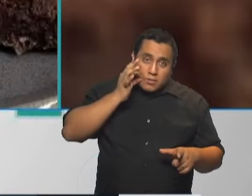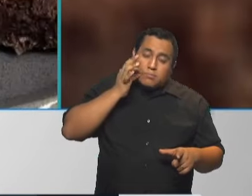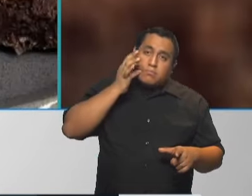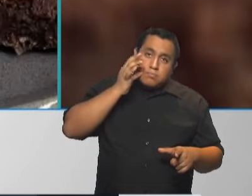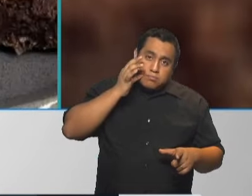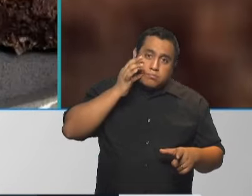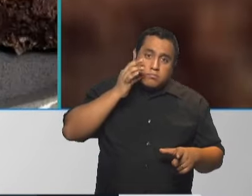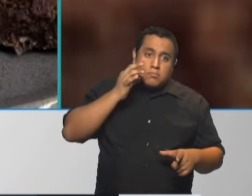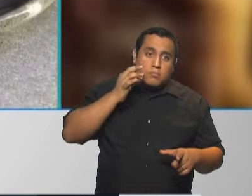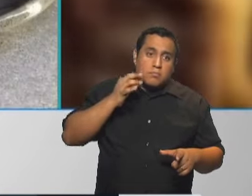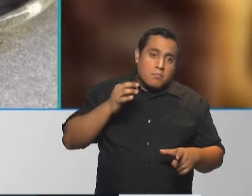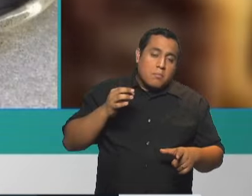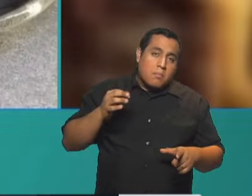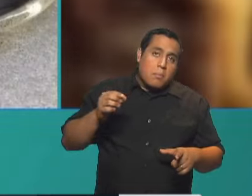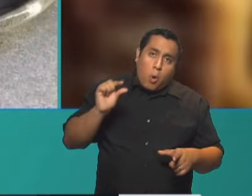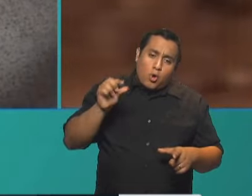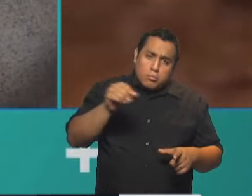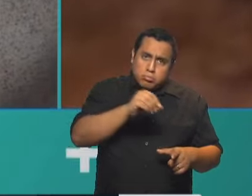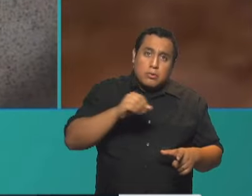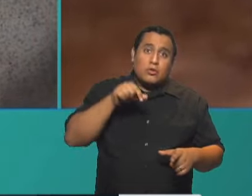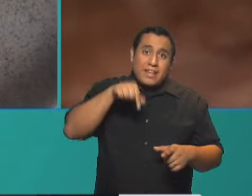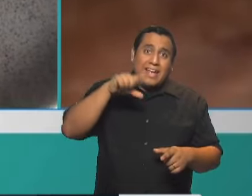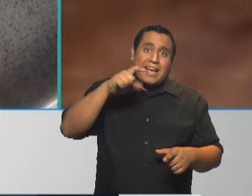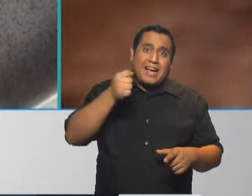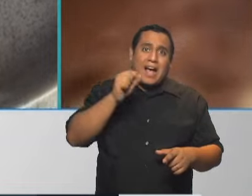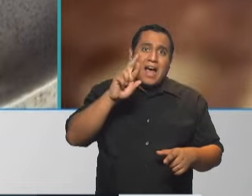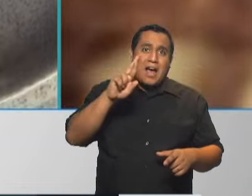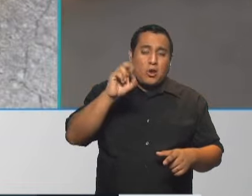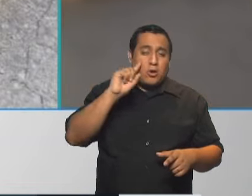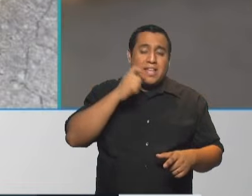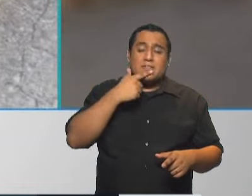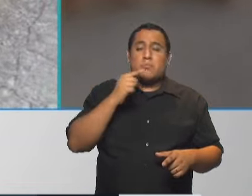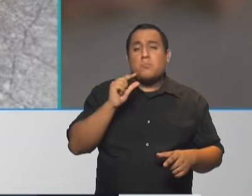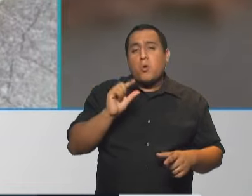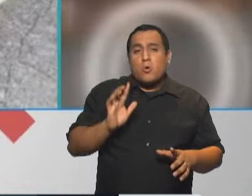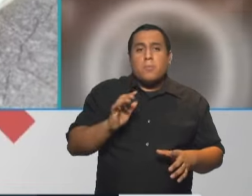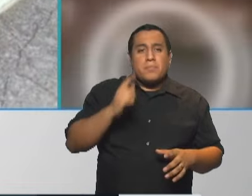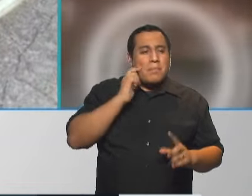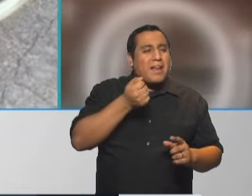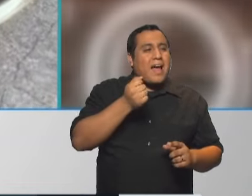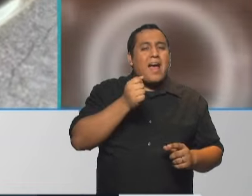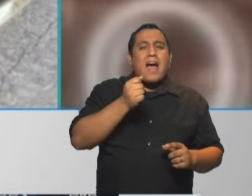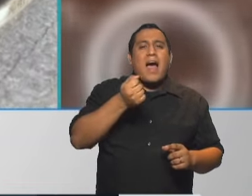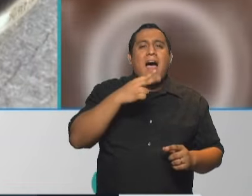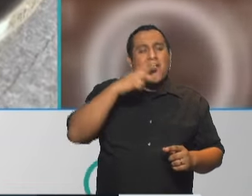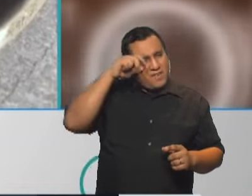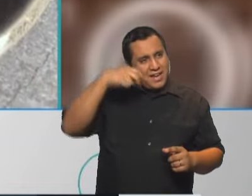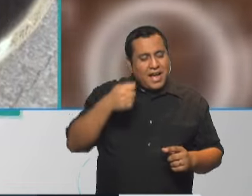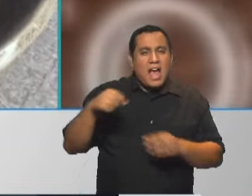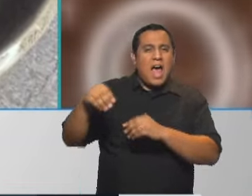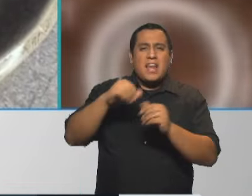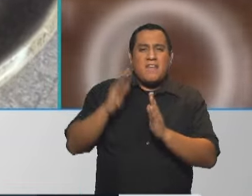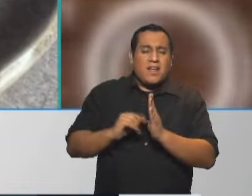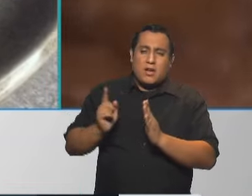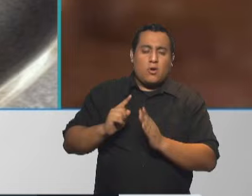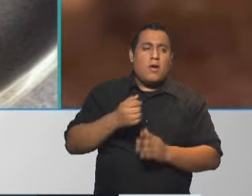va a ser demasiada tal cual y vi que ponías ponías avena también en vez de harina de harina blanca entonces ya todos los